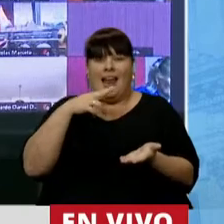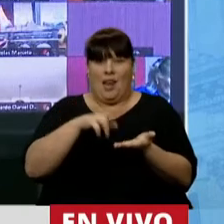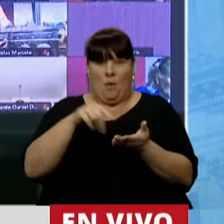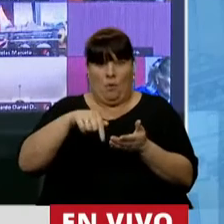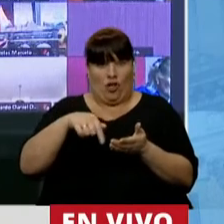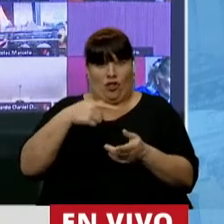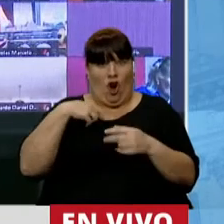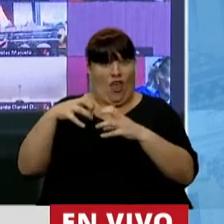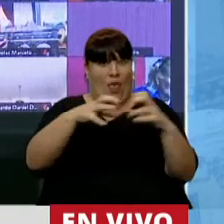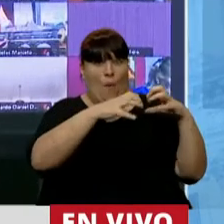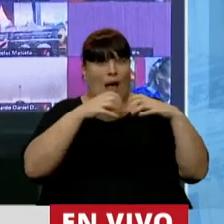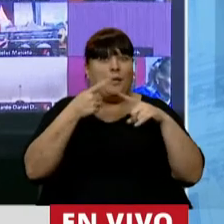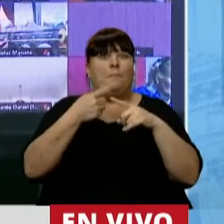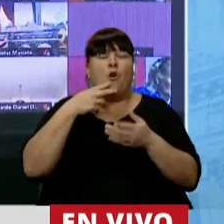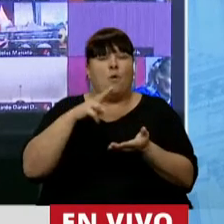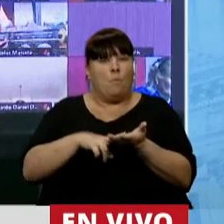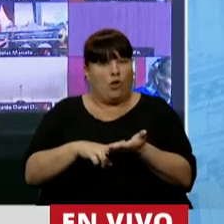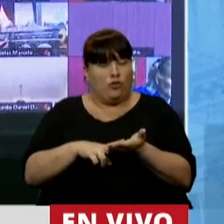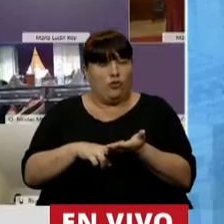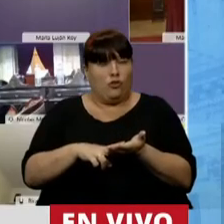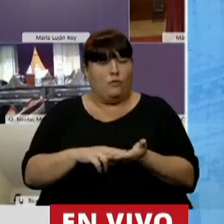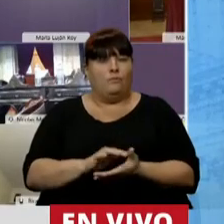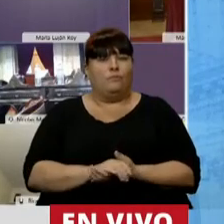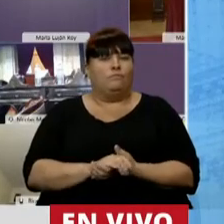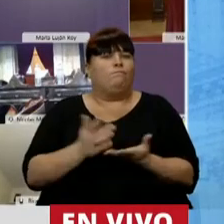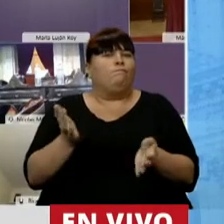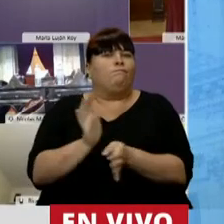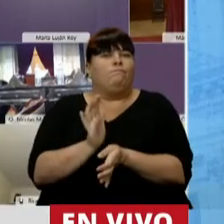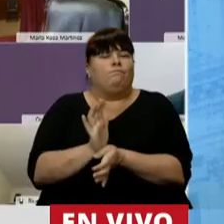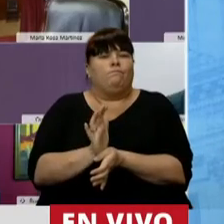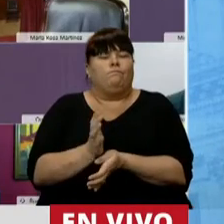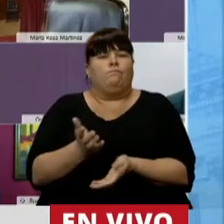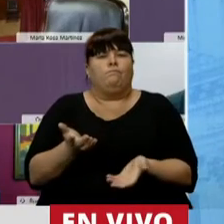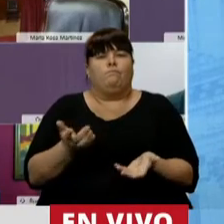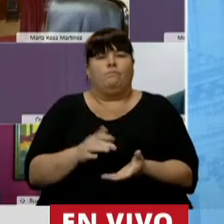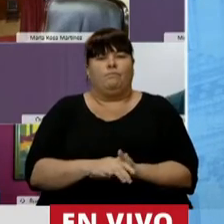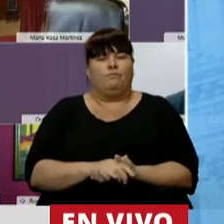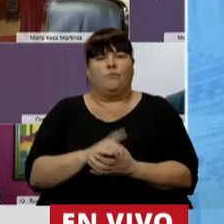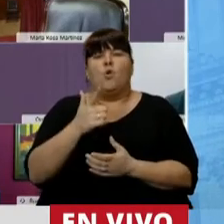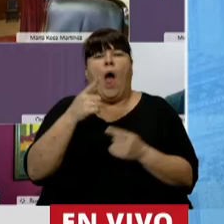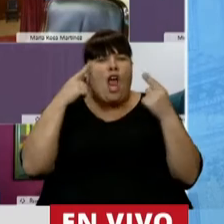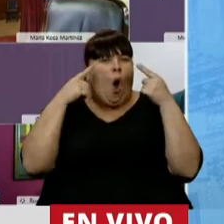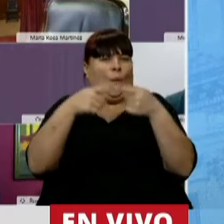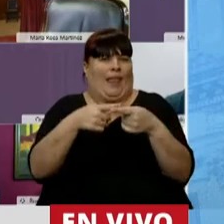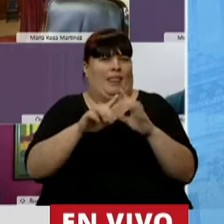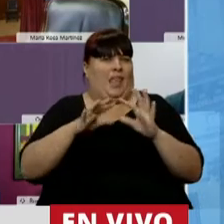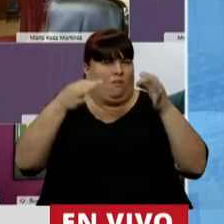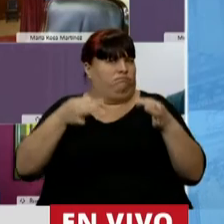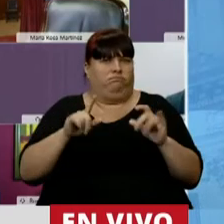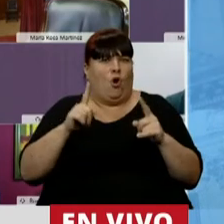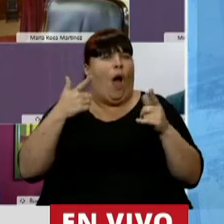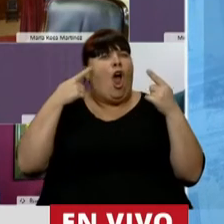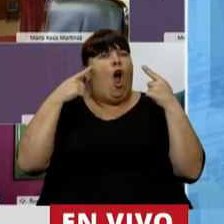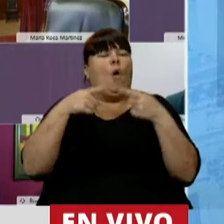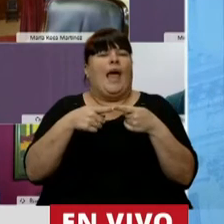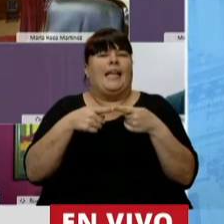hoy discutimos carece de un objetivo válido, de un